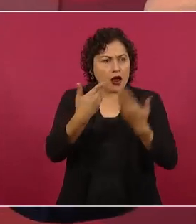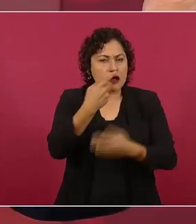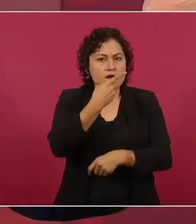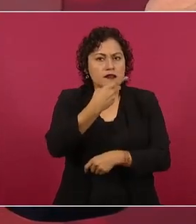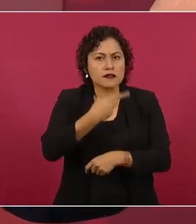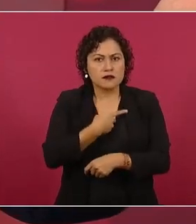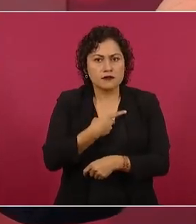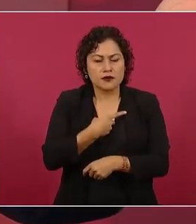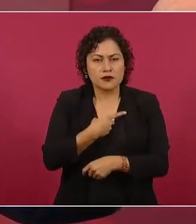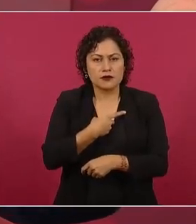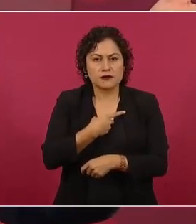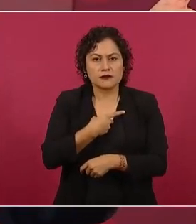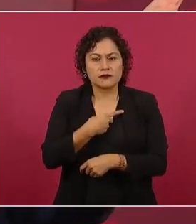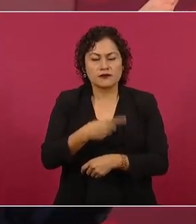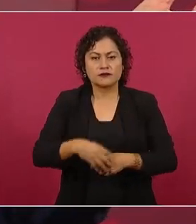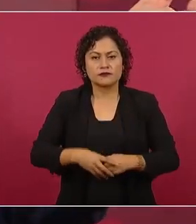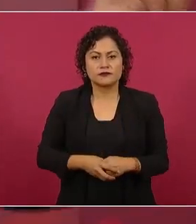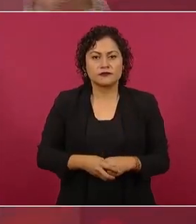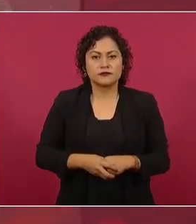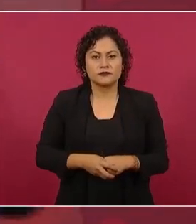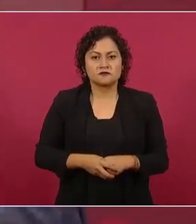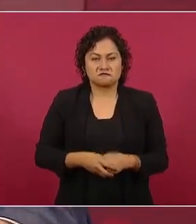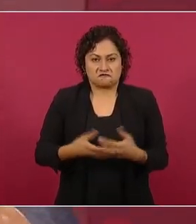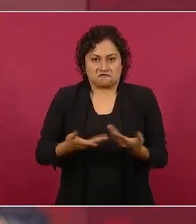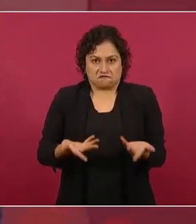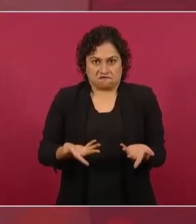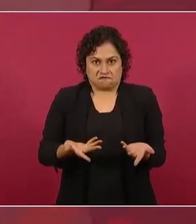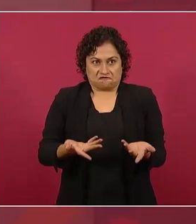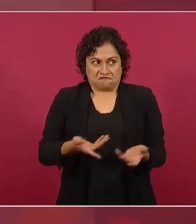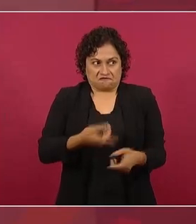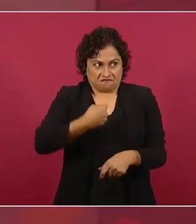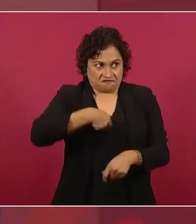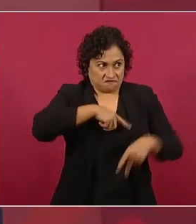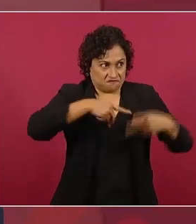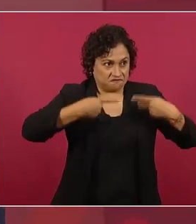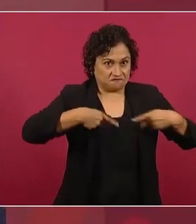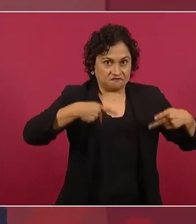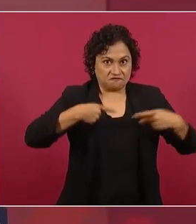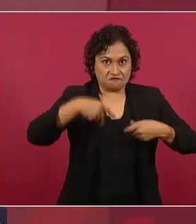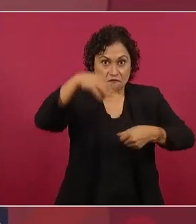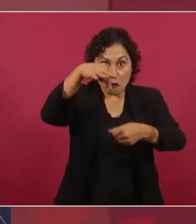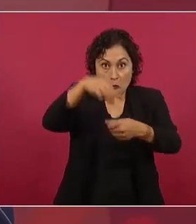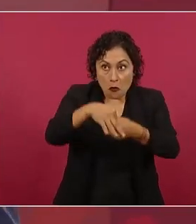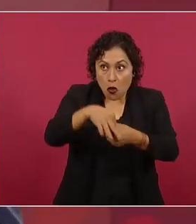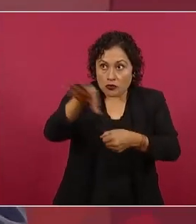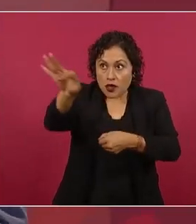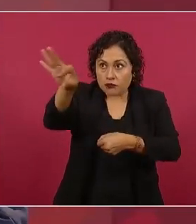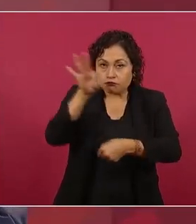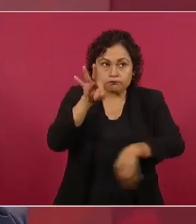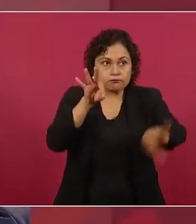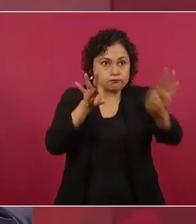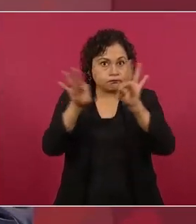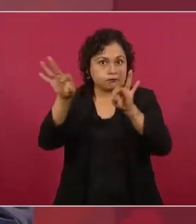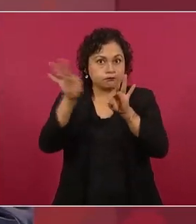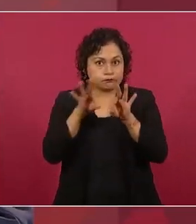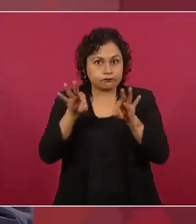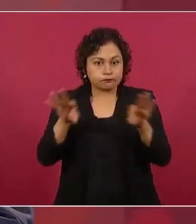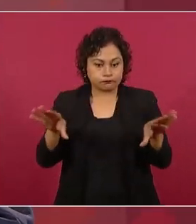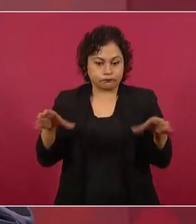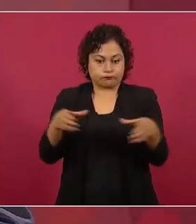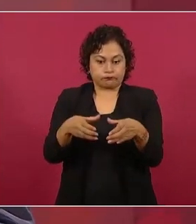los ciudadanos voten y el que tenga más votos